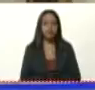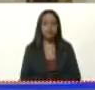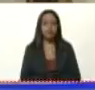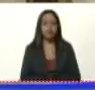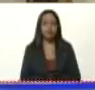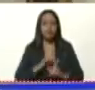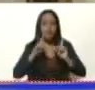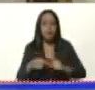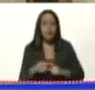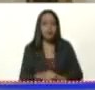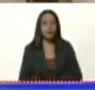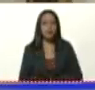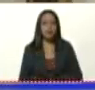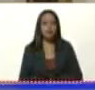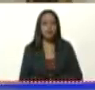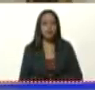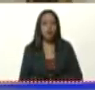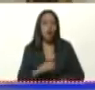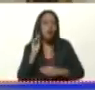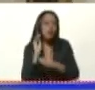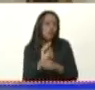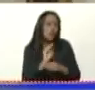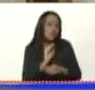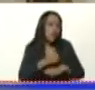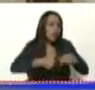Con restringir al máximo